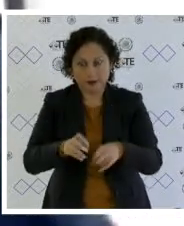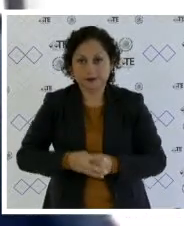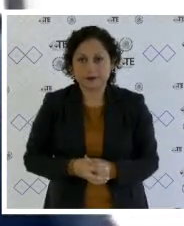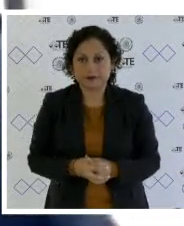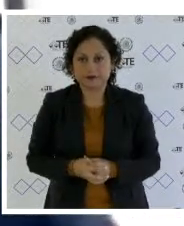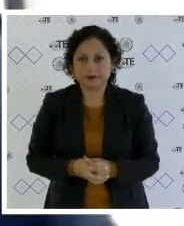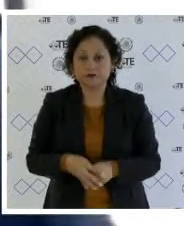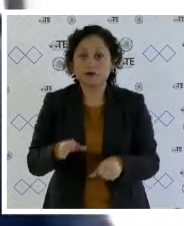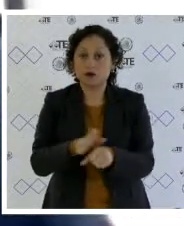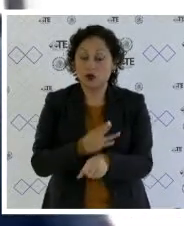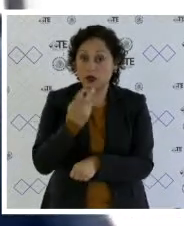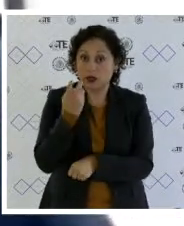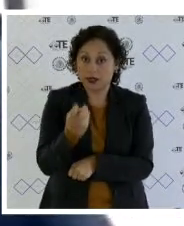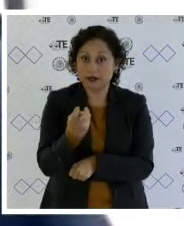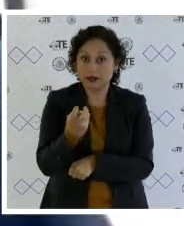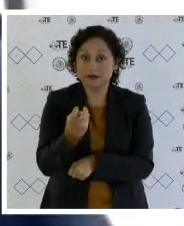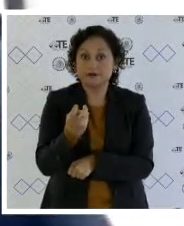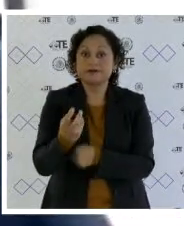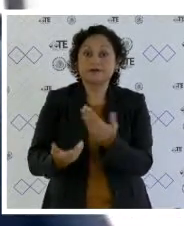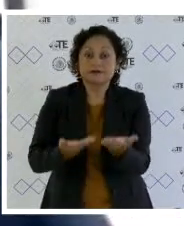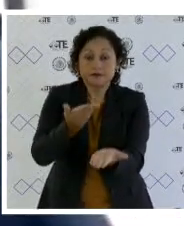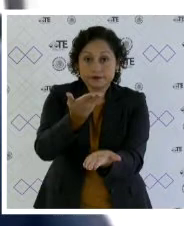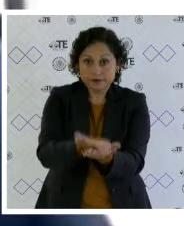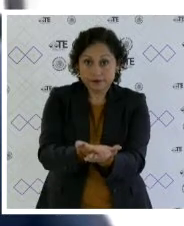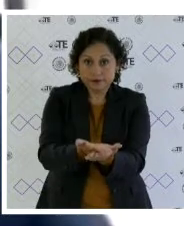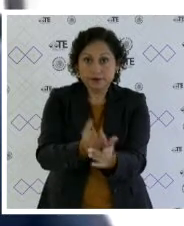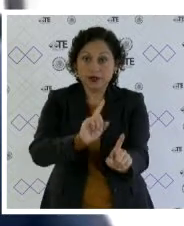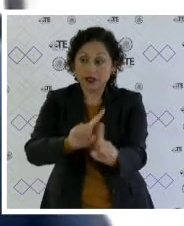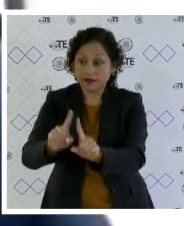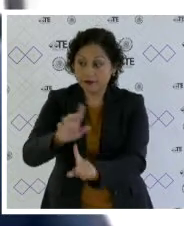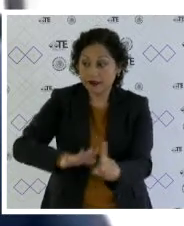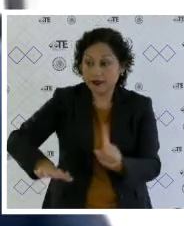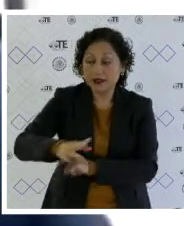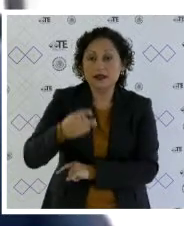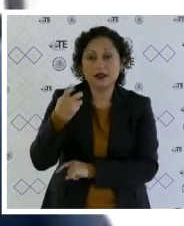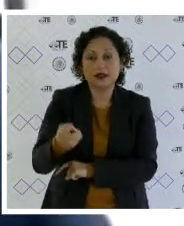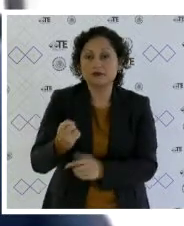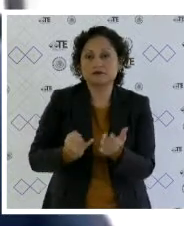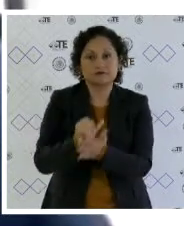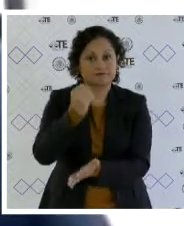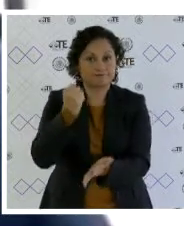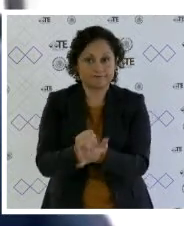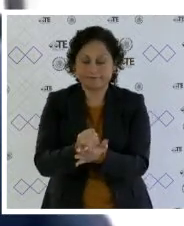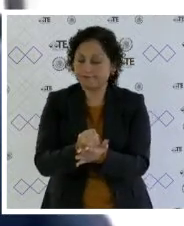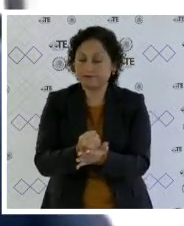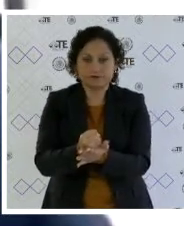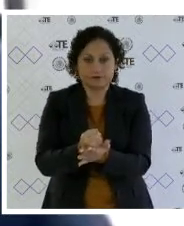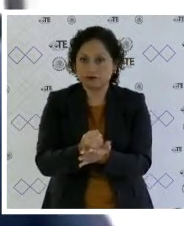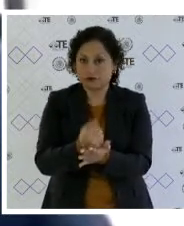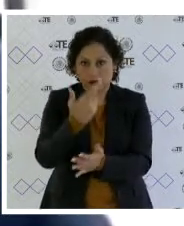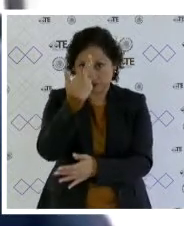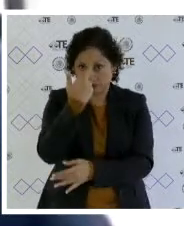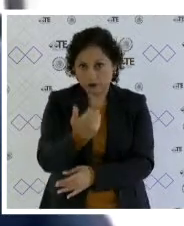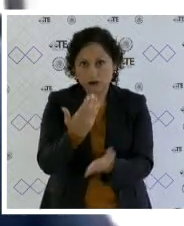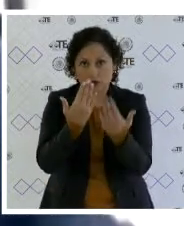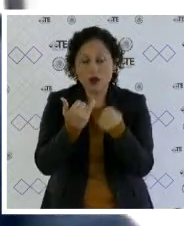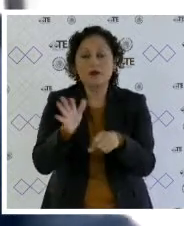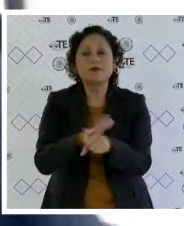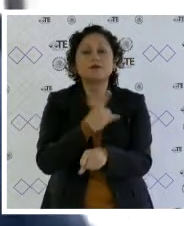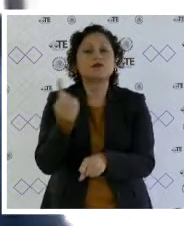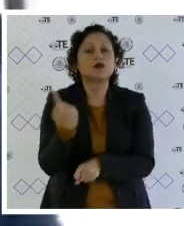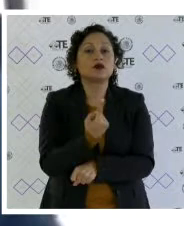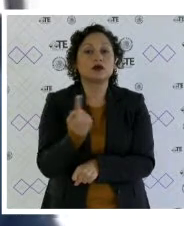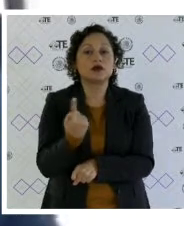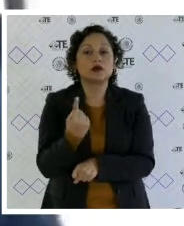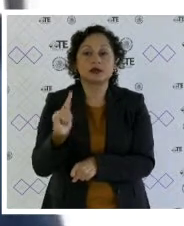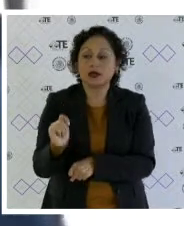Por ende, se propone determinar que los citados proyectos son inviables, en atención a que, desde el aspecto técnico, la